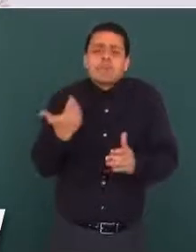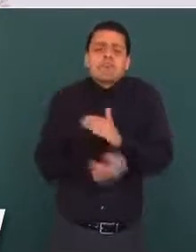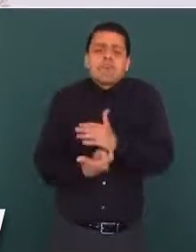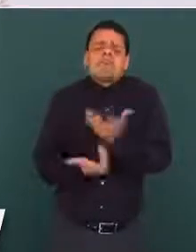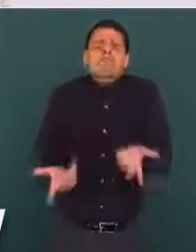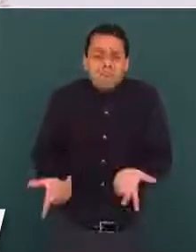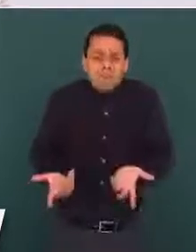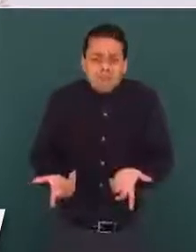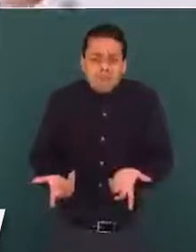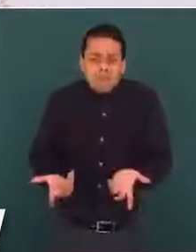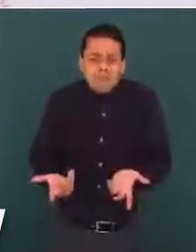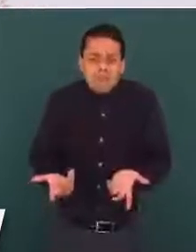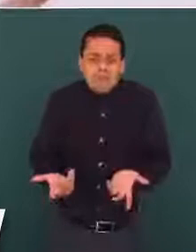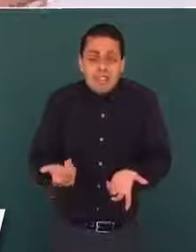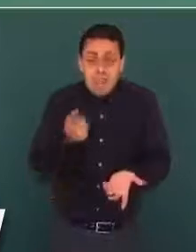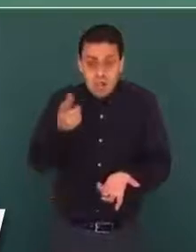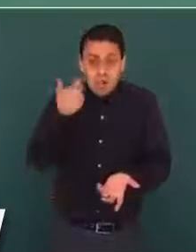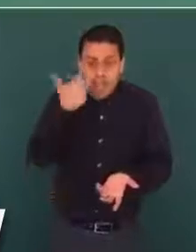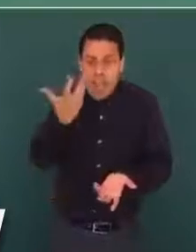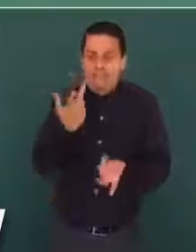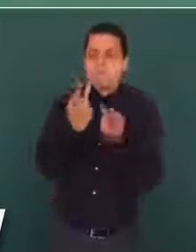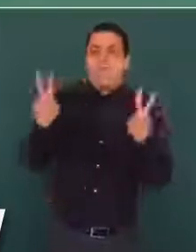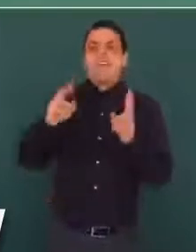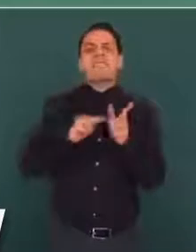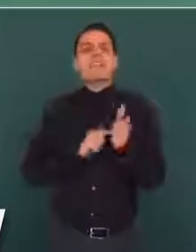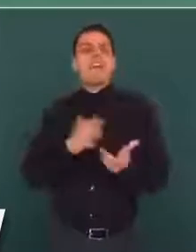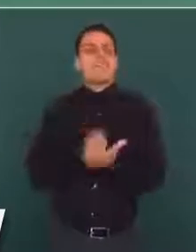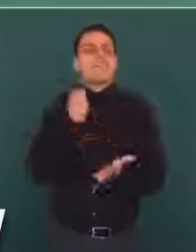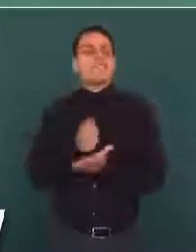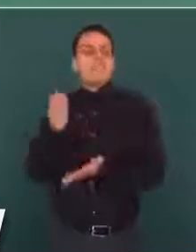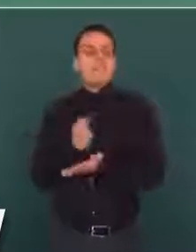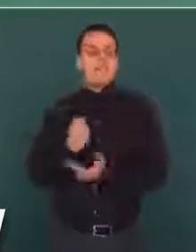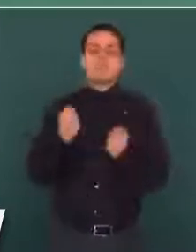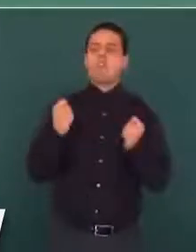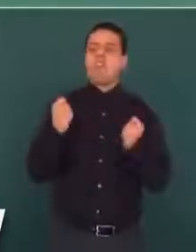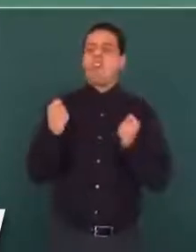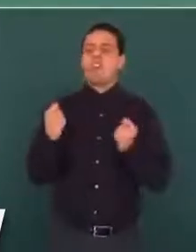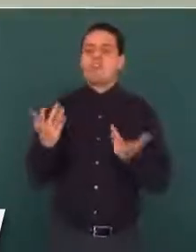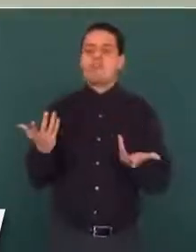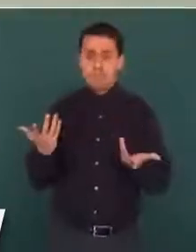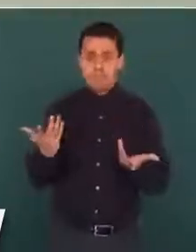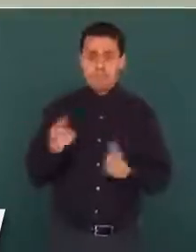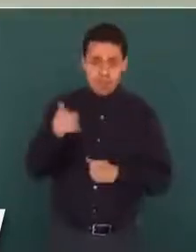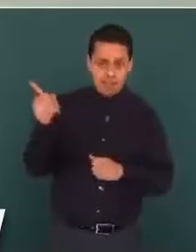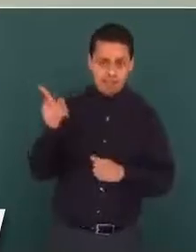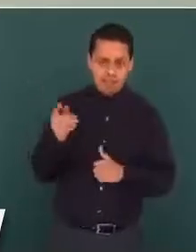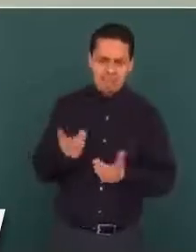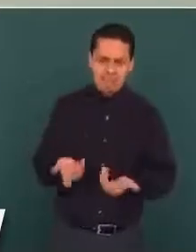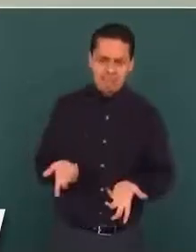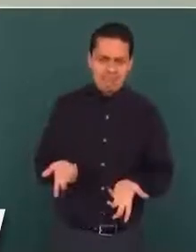¿Qué? ¿Querían triunfar a toda costa, sin escrúpulos morales de ninguna índole?